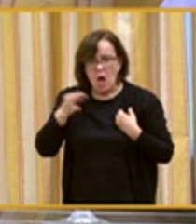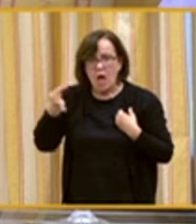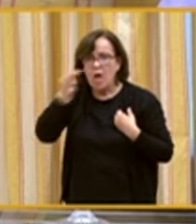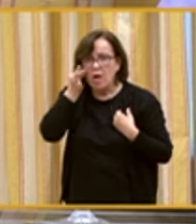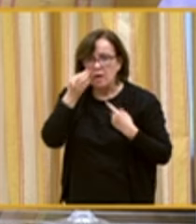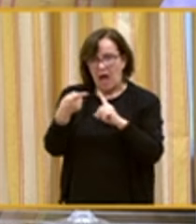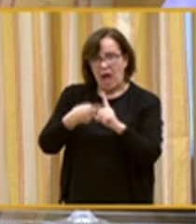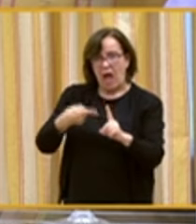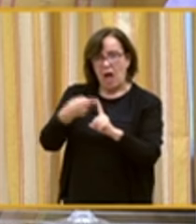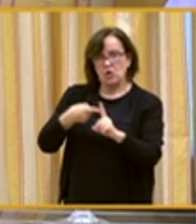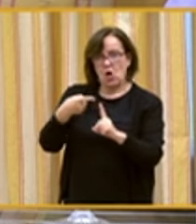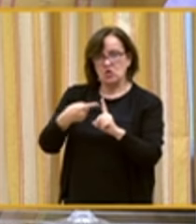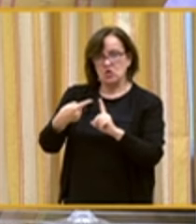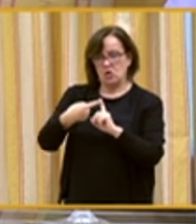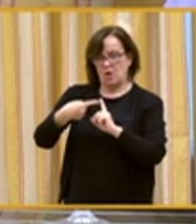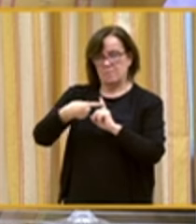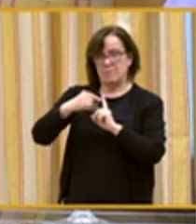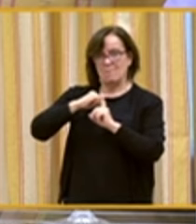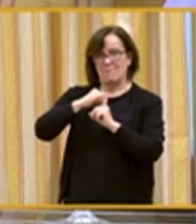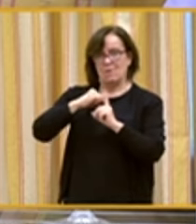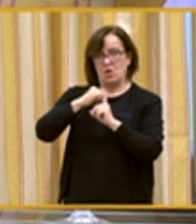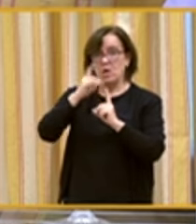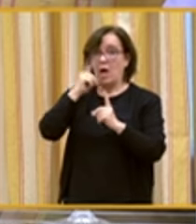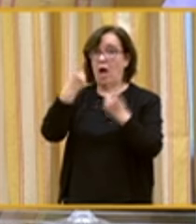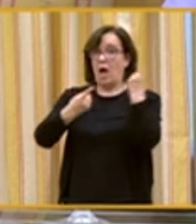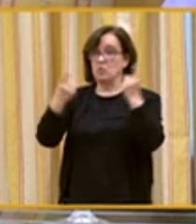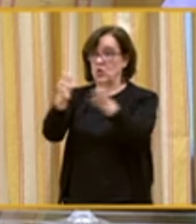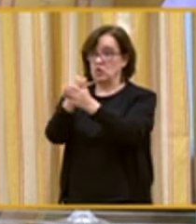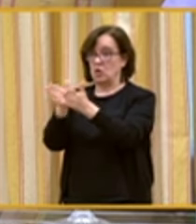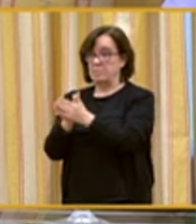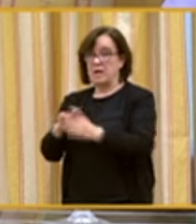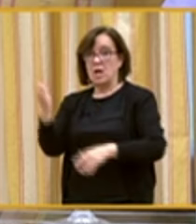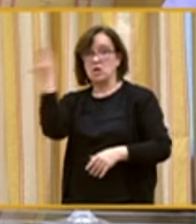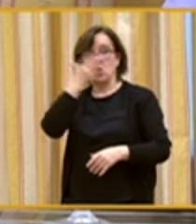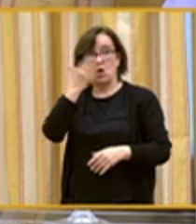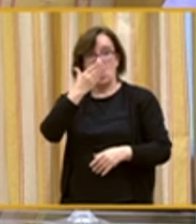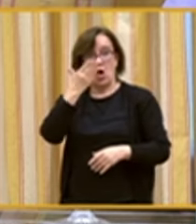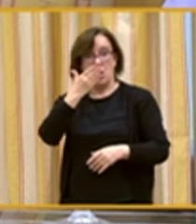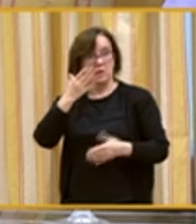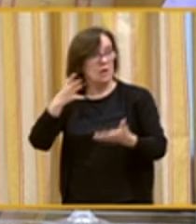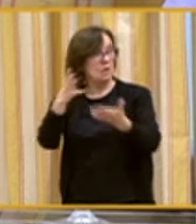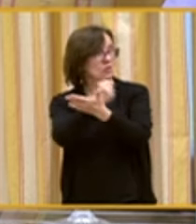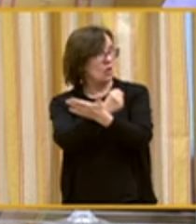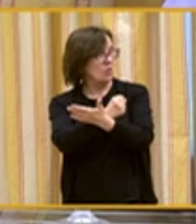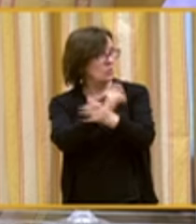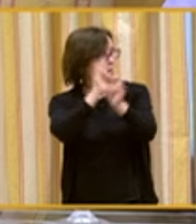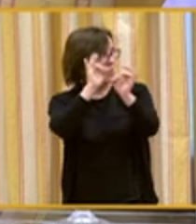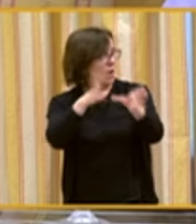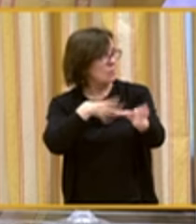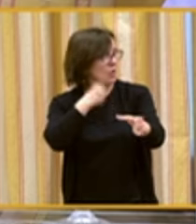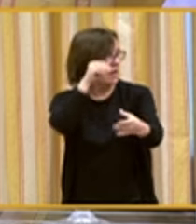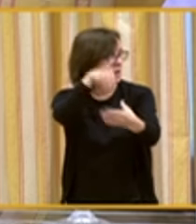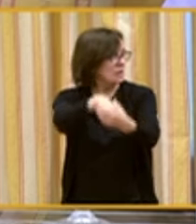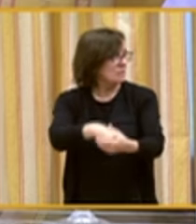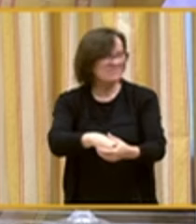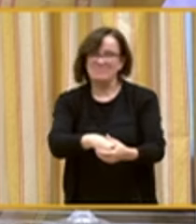el acoso de algunos compañeros de clase. Los colegios tienen que ser para todos y todas y creo que no se está haciendo